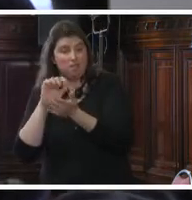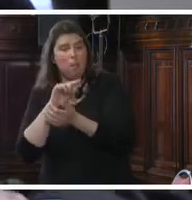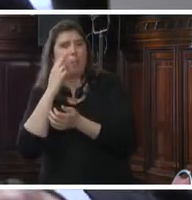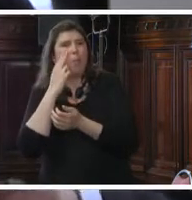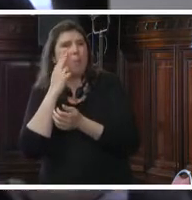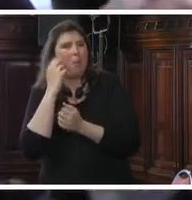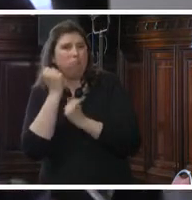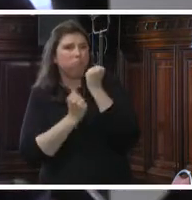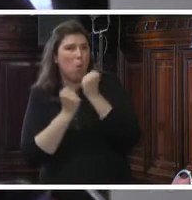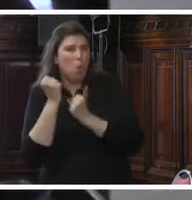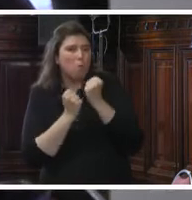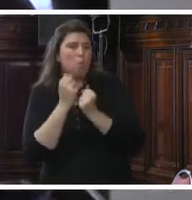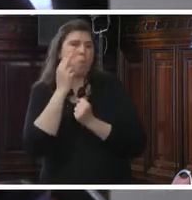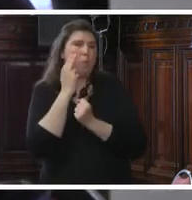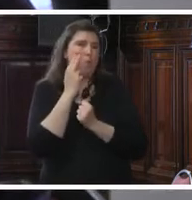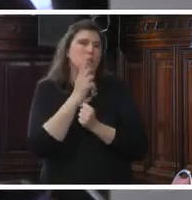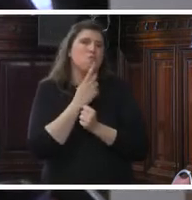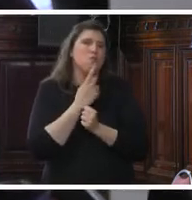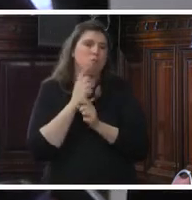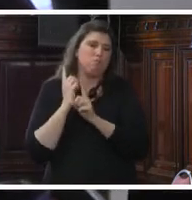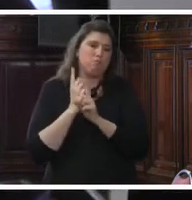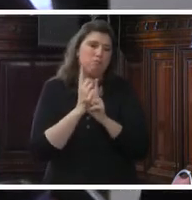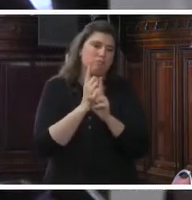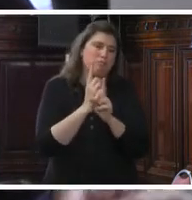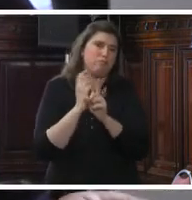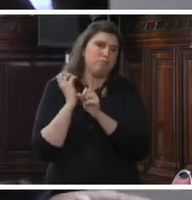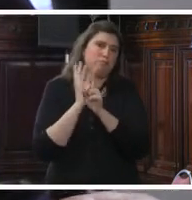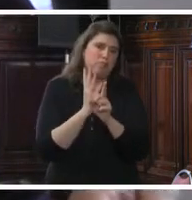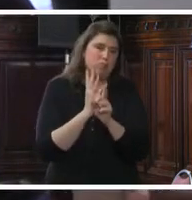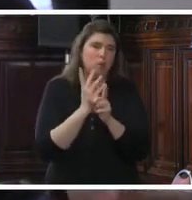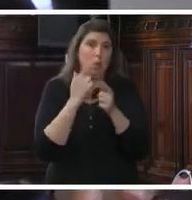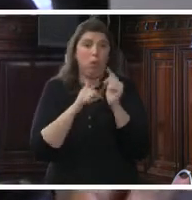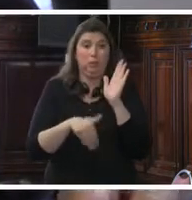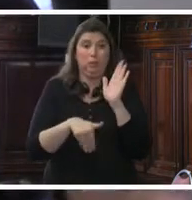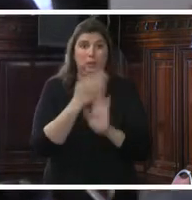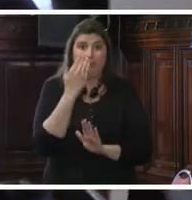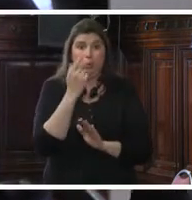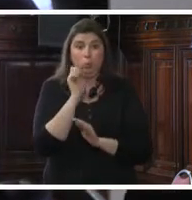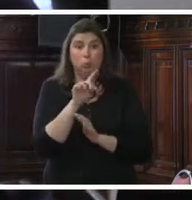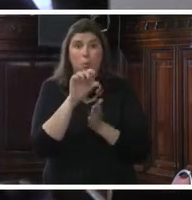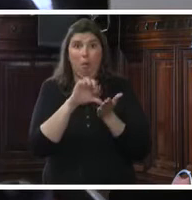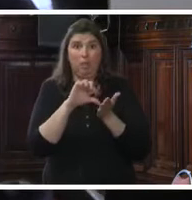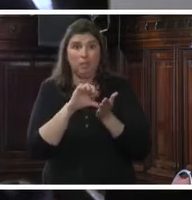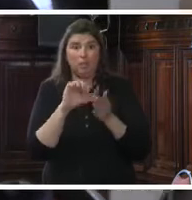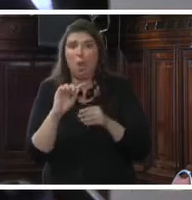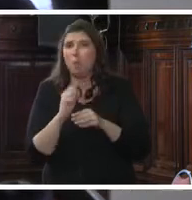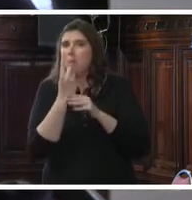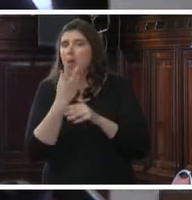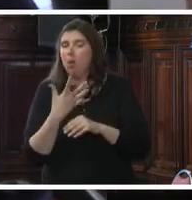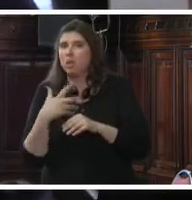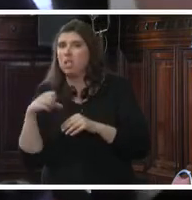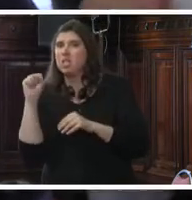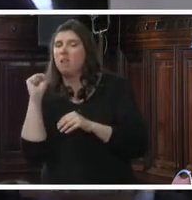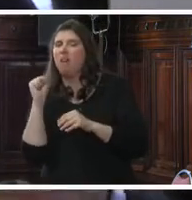socioeconómicos, políticos, de persecución, cuando tienen que salir de su país, lo primero que llevan es